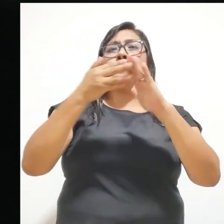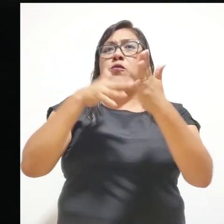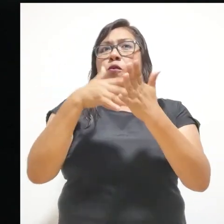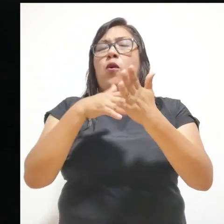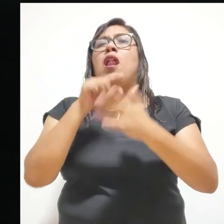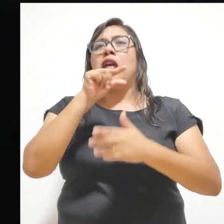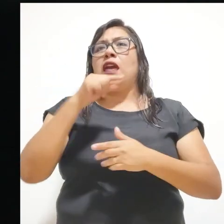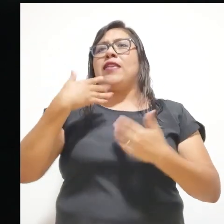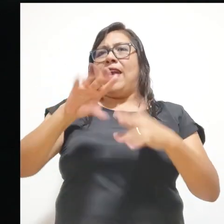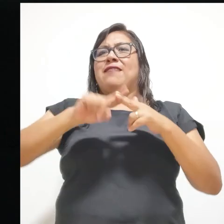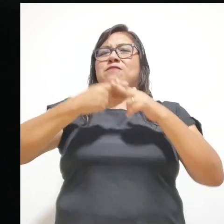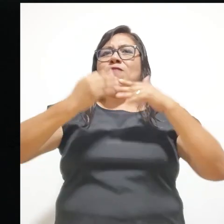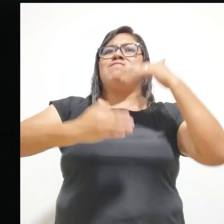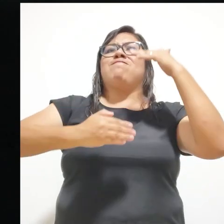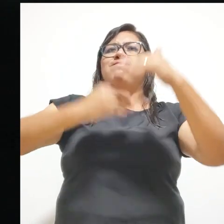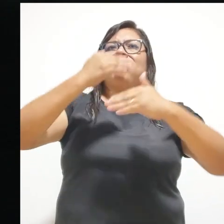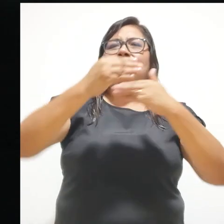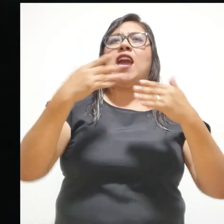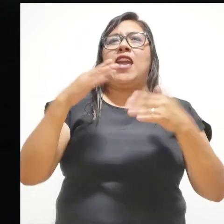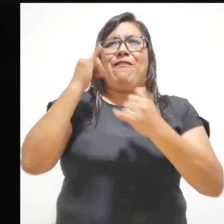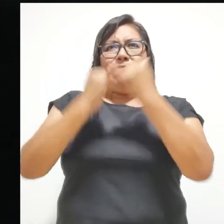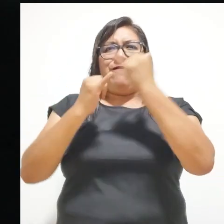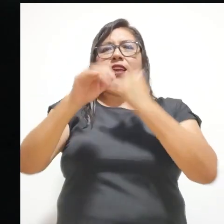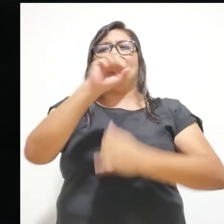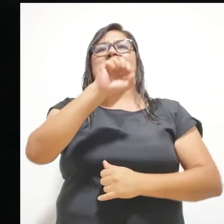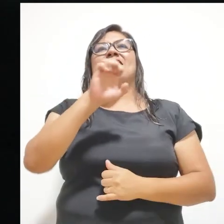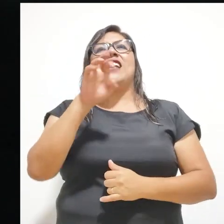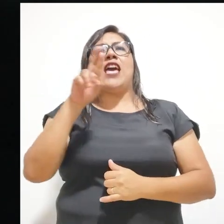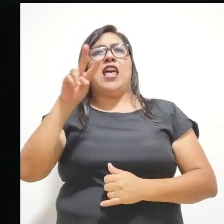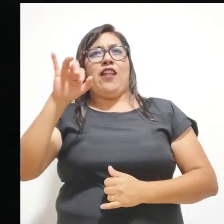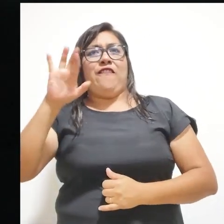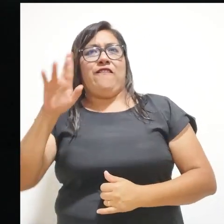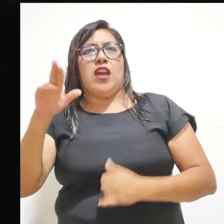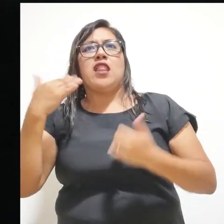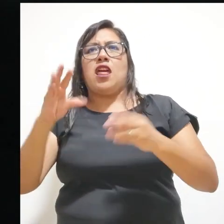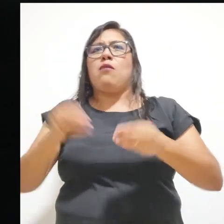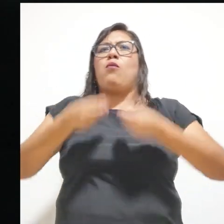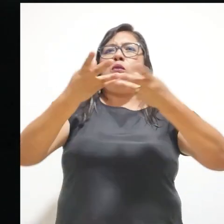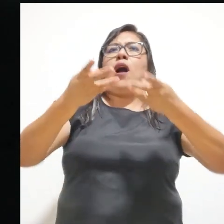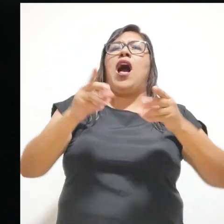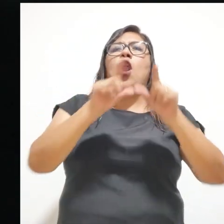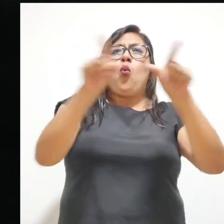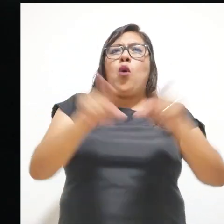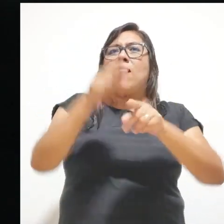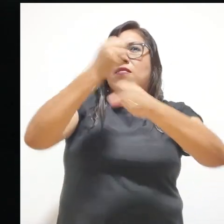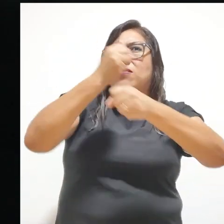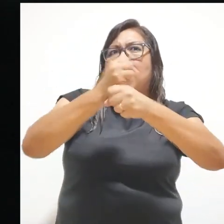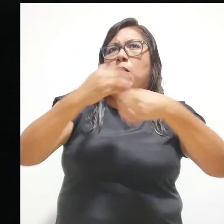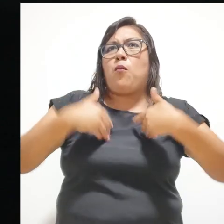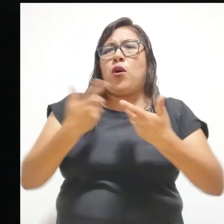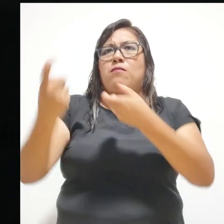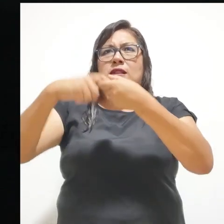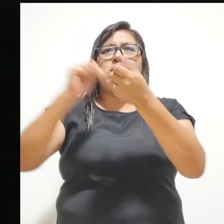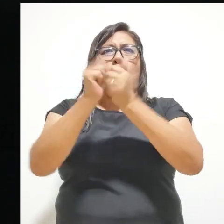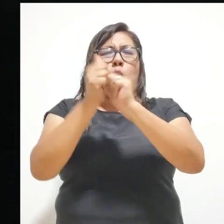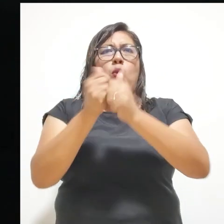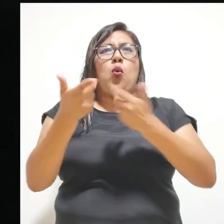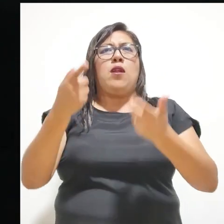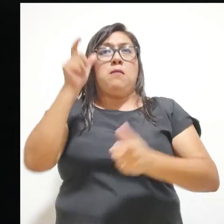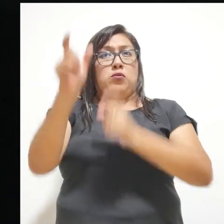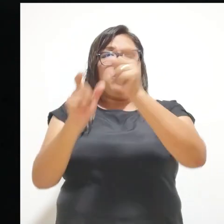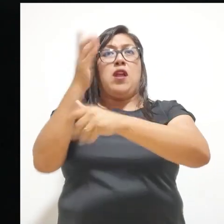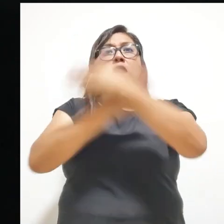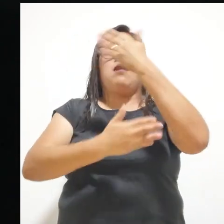la Unidad está dando ese gran paso y ya terminamos con servir porque vamos a crear puestos de trabajo bien identificados que solamente concursen personas con